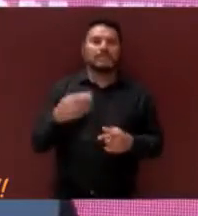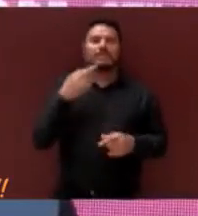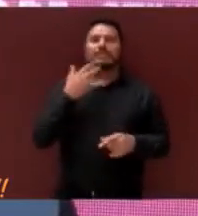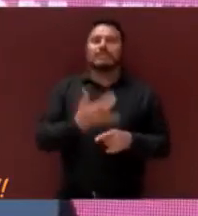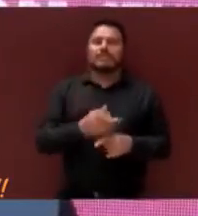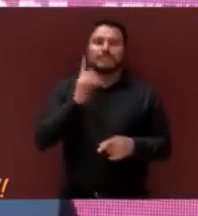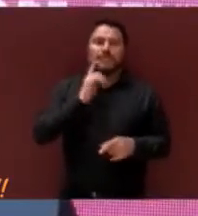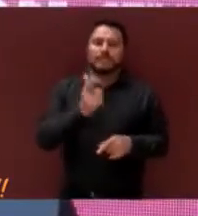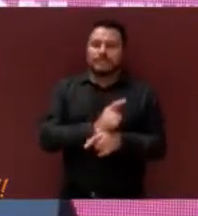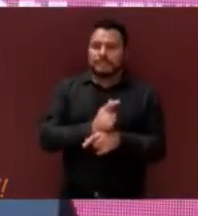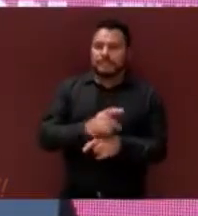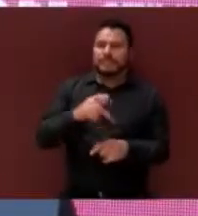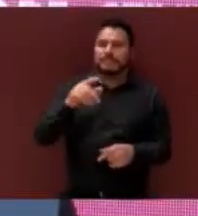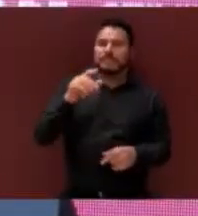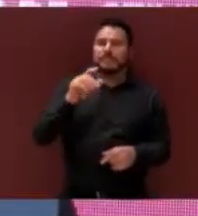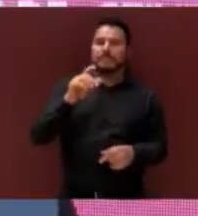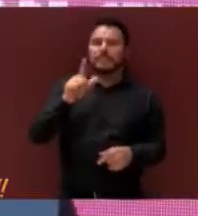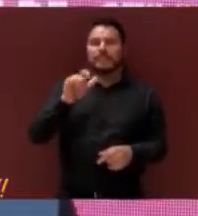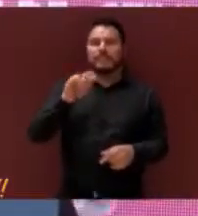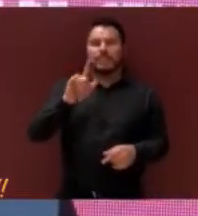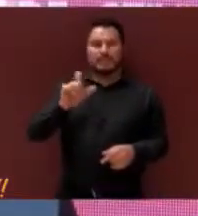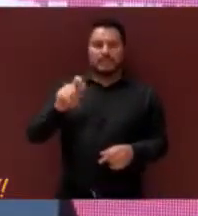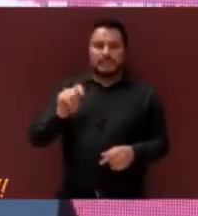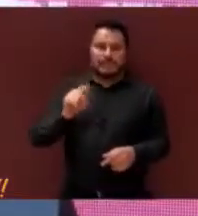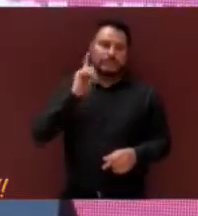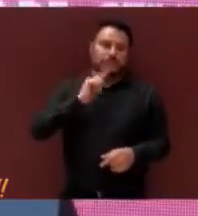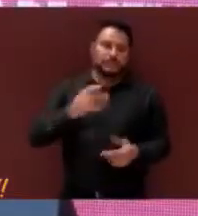licenciada Lisset Auvé Ibarra Castro.